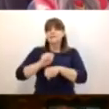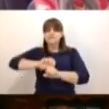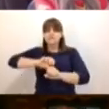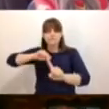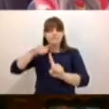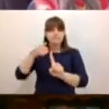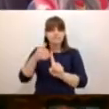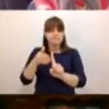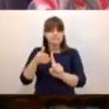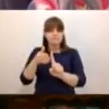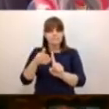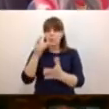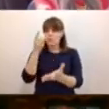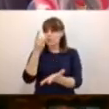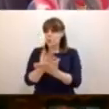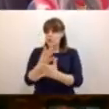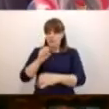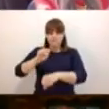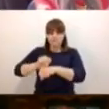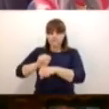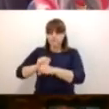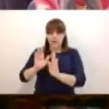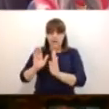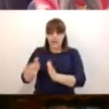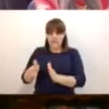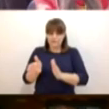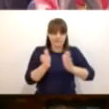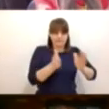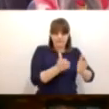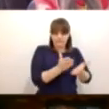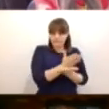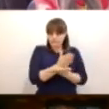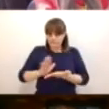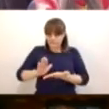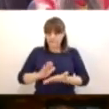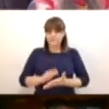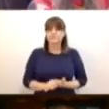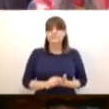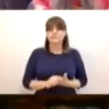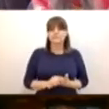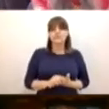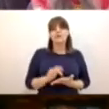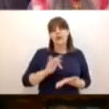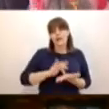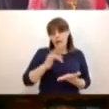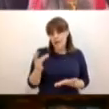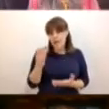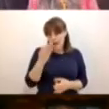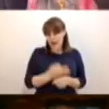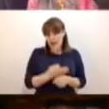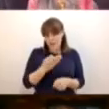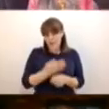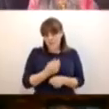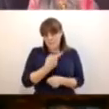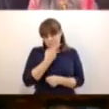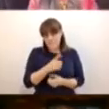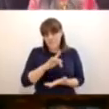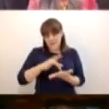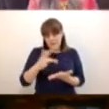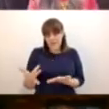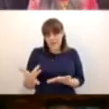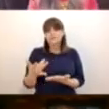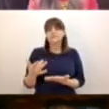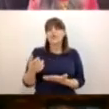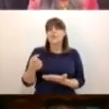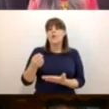solamente a los contenidos de secundaria en ese canal. Quiero agradecer en este momento la intervención de la Secretaría de